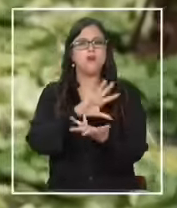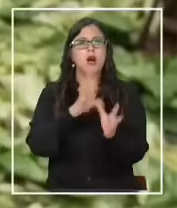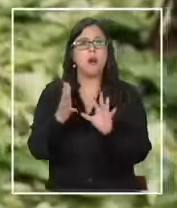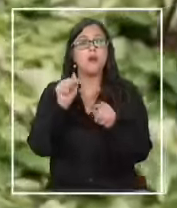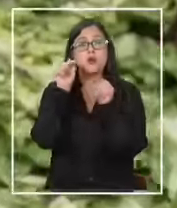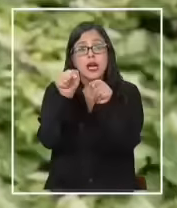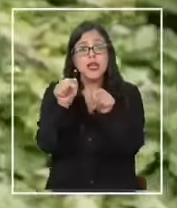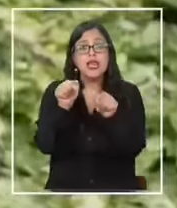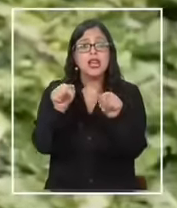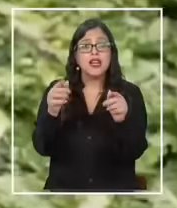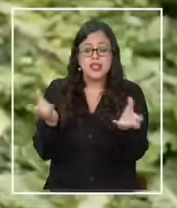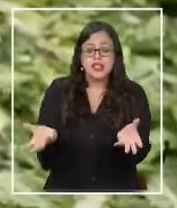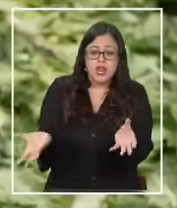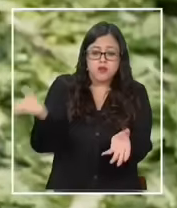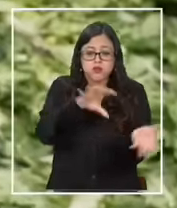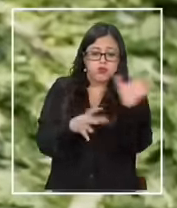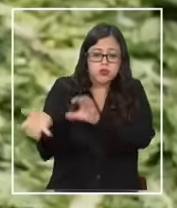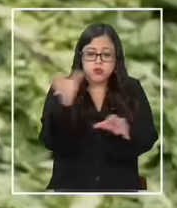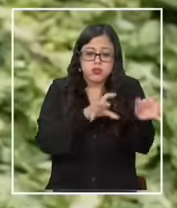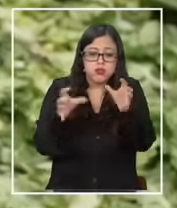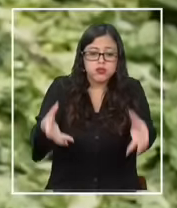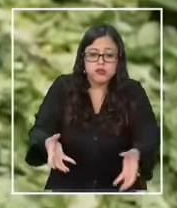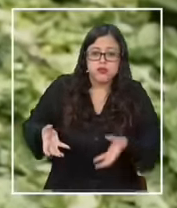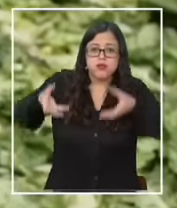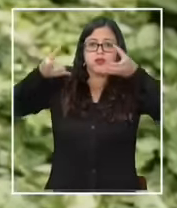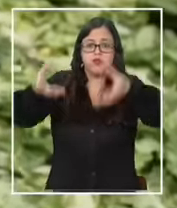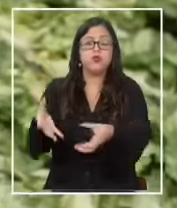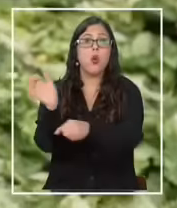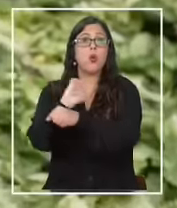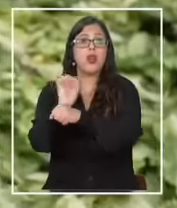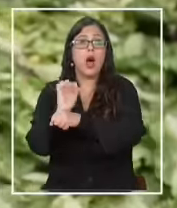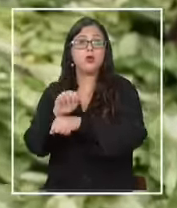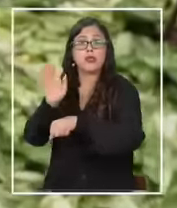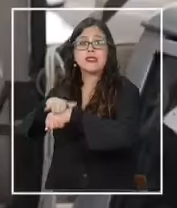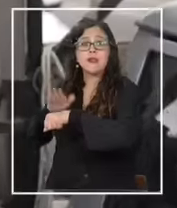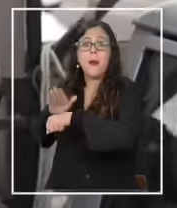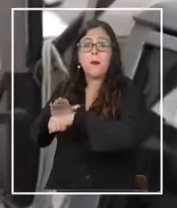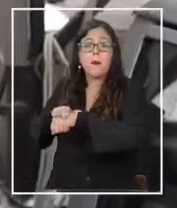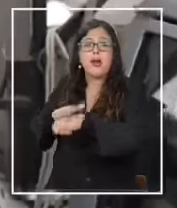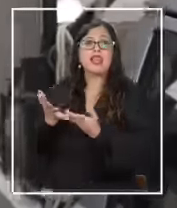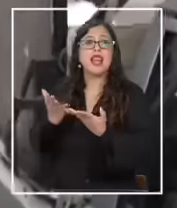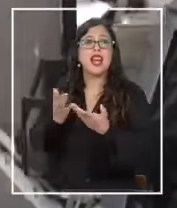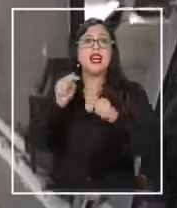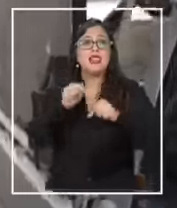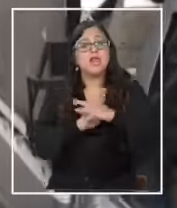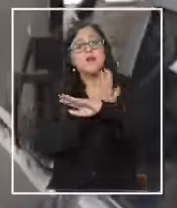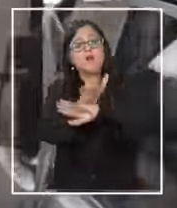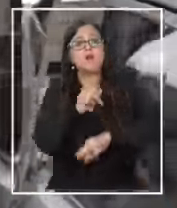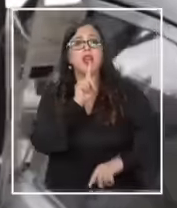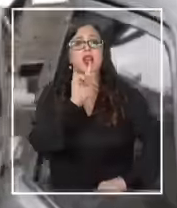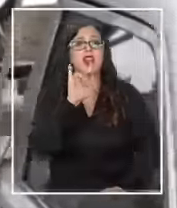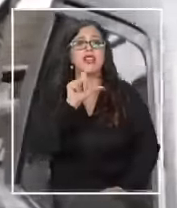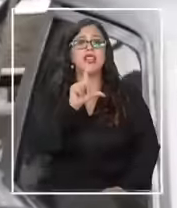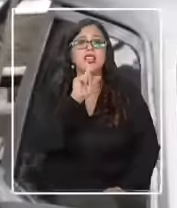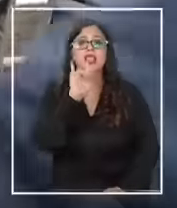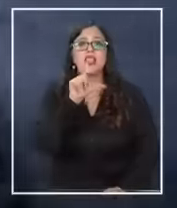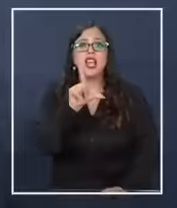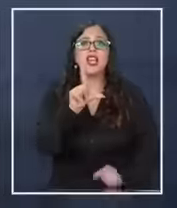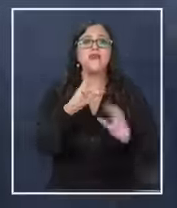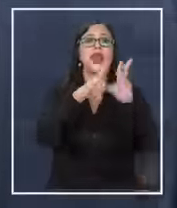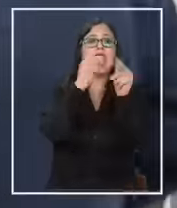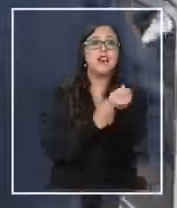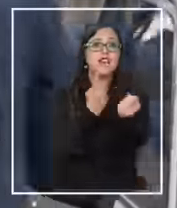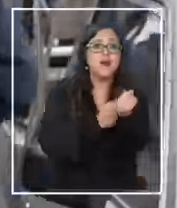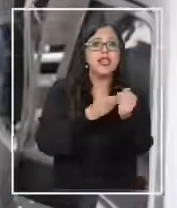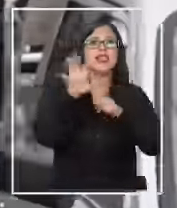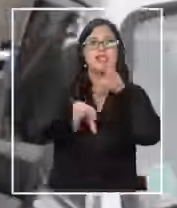aquí es donde recolectamos los residuos los cargamos en un auto que me conseguí nos fuimos a tiltil para entregárselos a estas familias y animales que